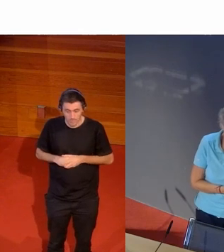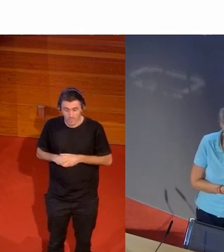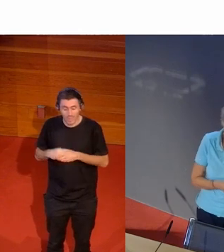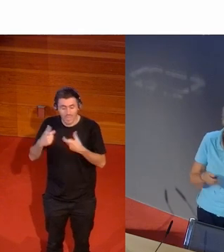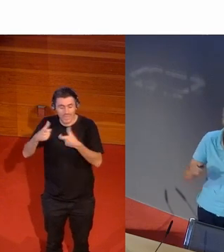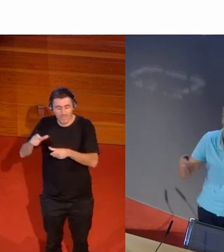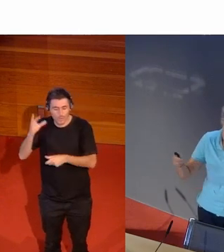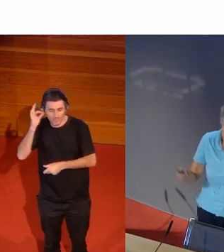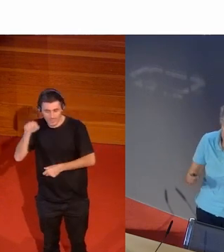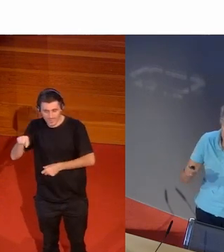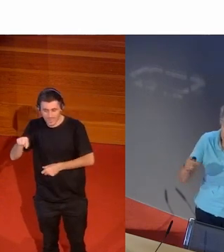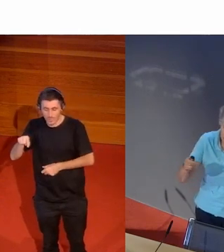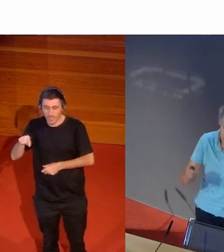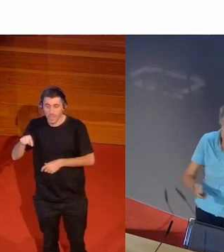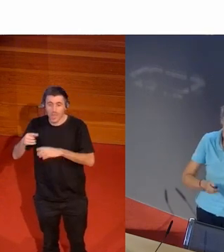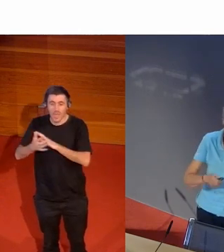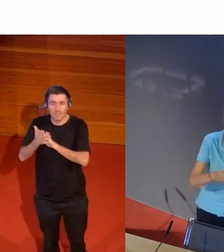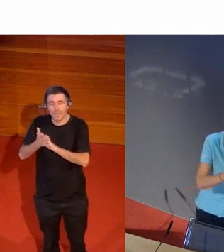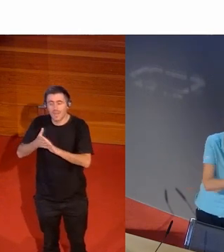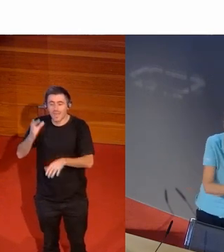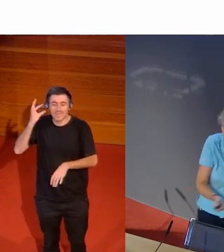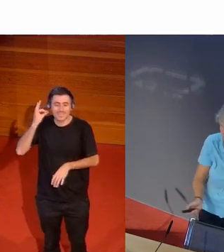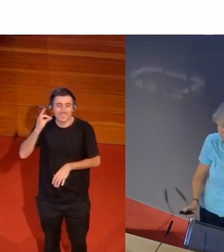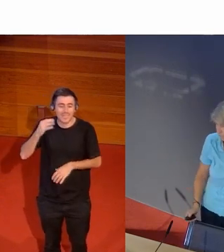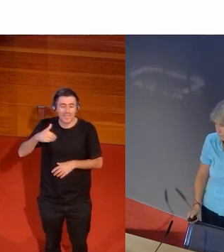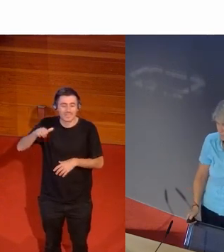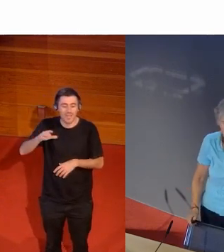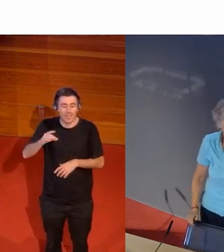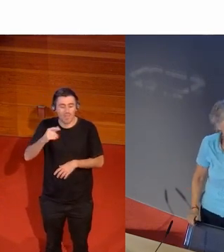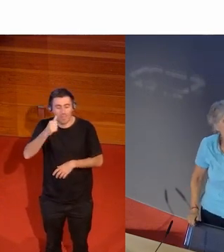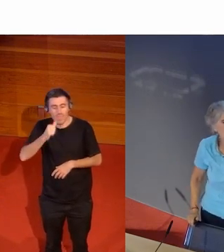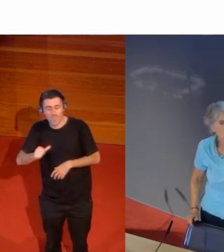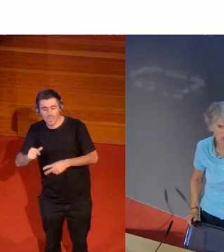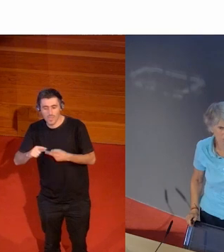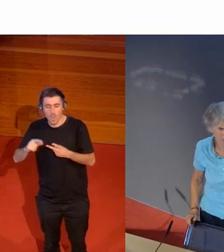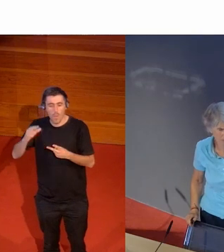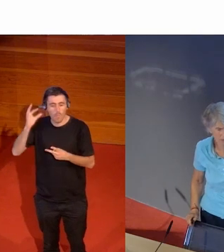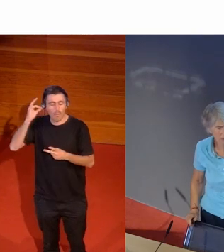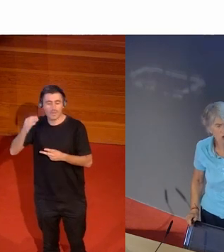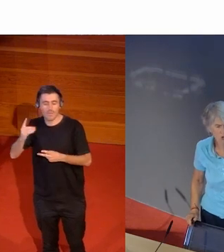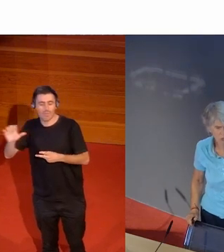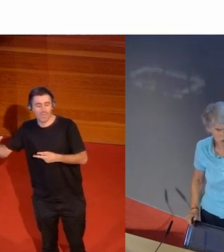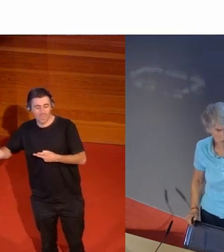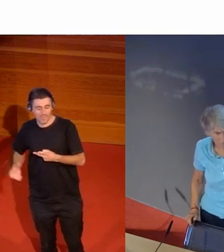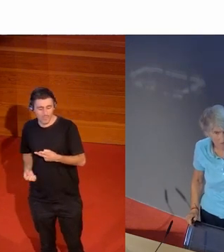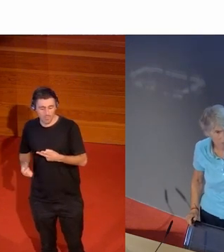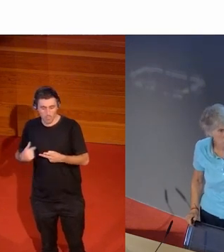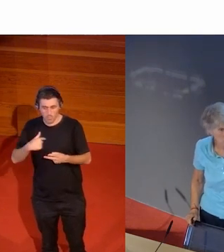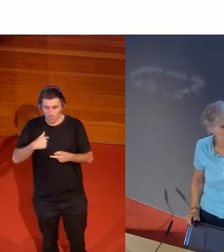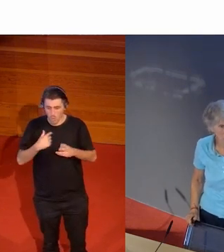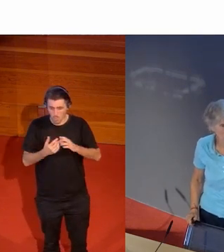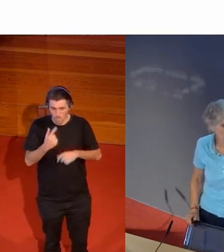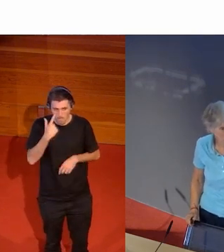femenina se hiblen las mujeres de las hijas de las chicas de yo no he visto yo nunca hablar de los chicos de